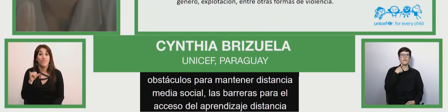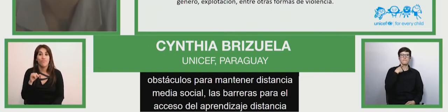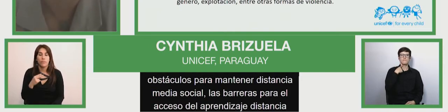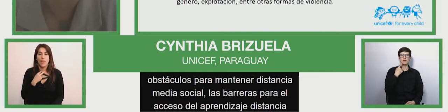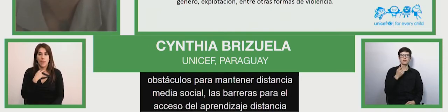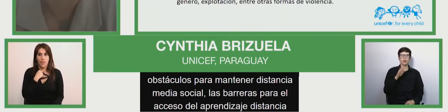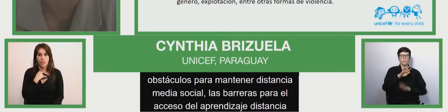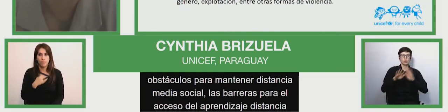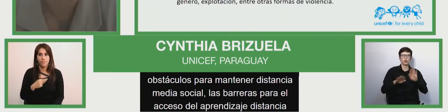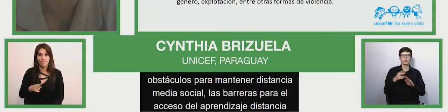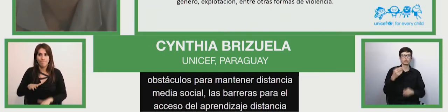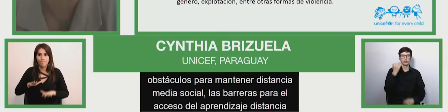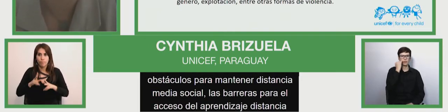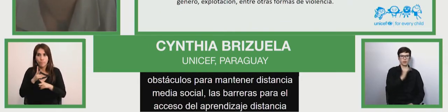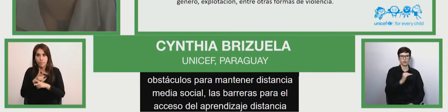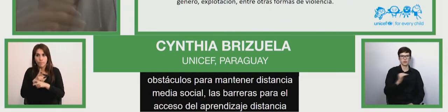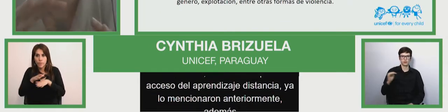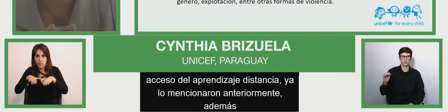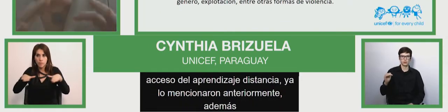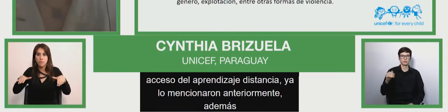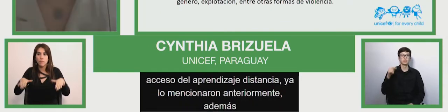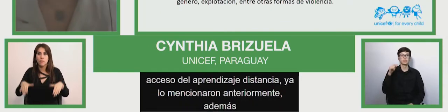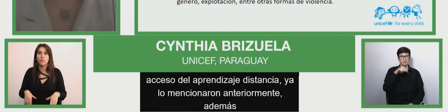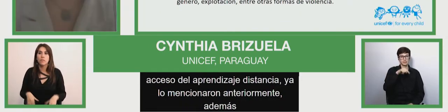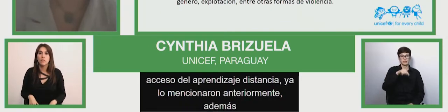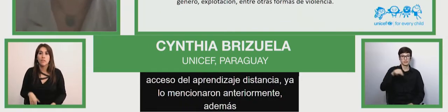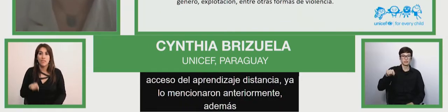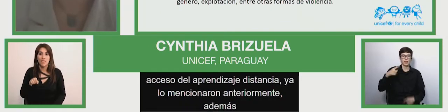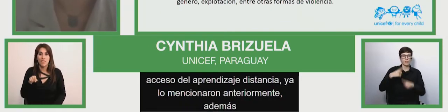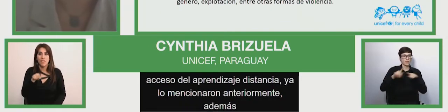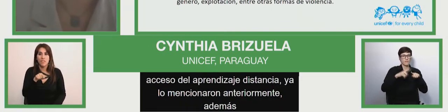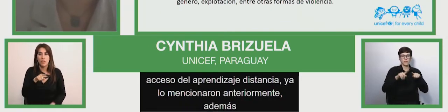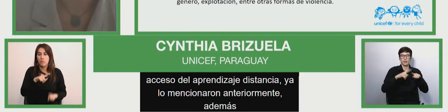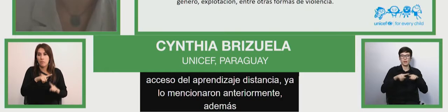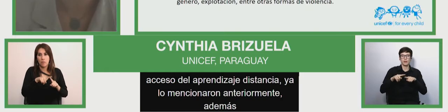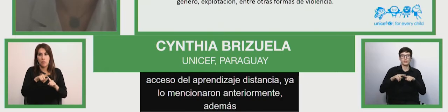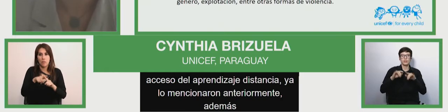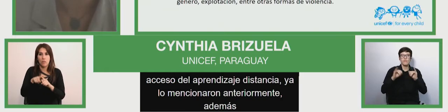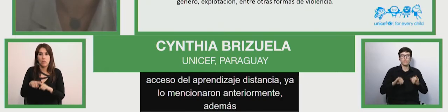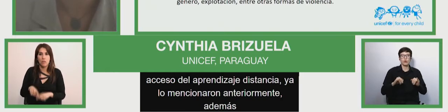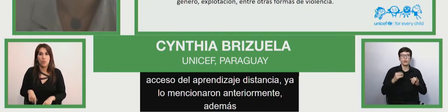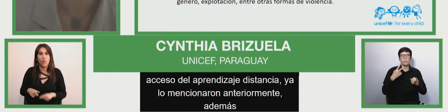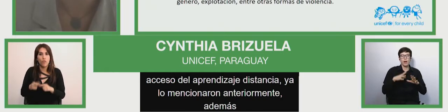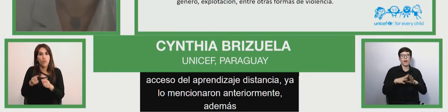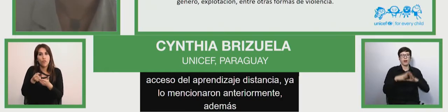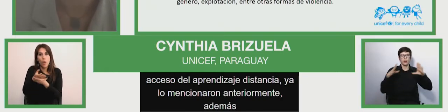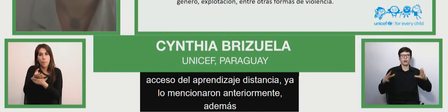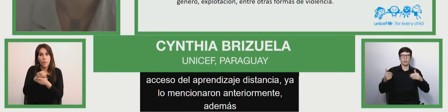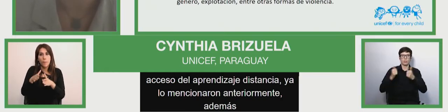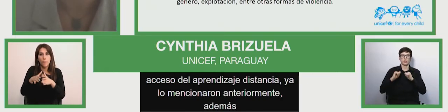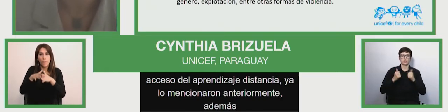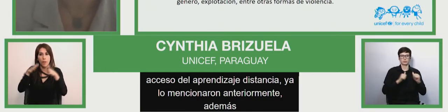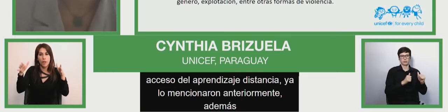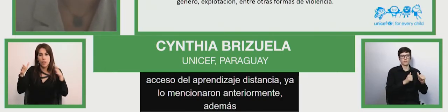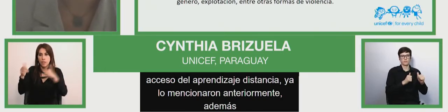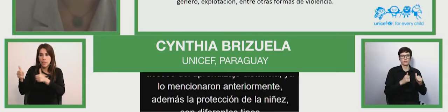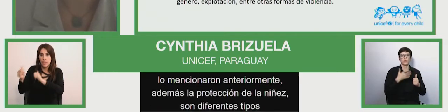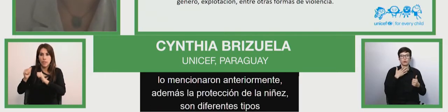protección de la niñez. Entonces son diferentes tipos de grandes desafíos que ahora mismo